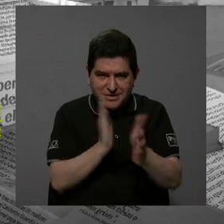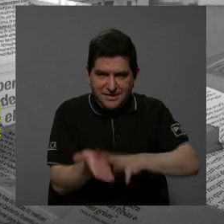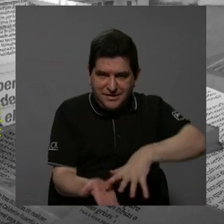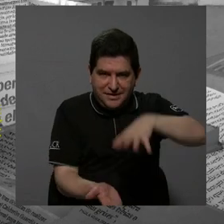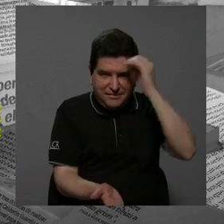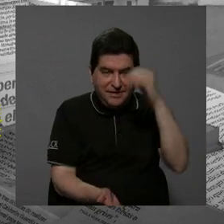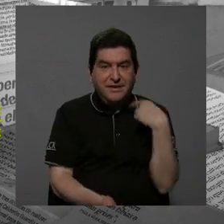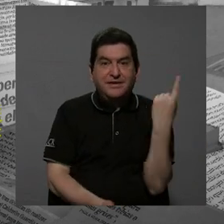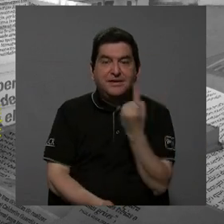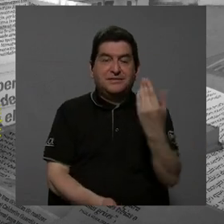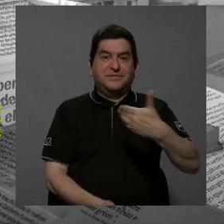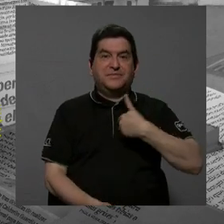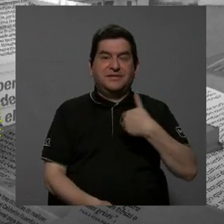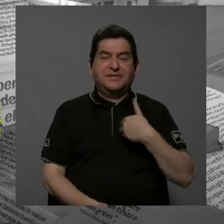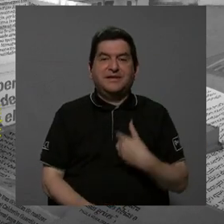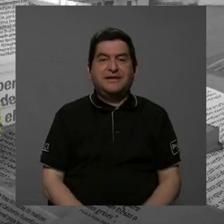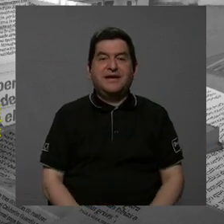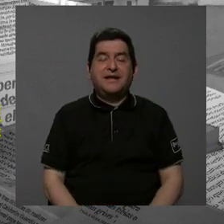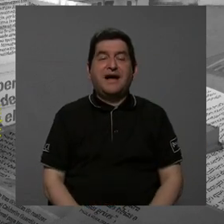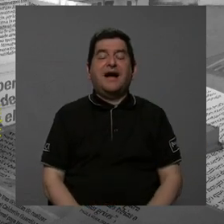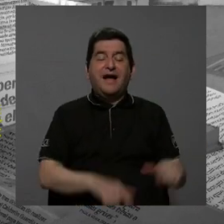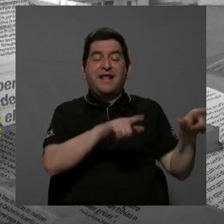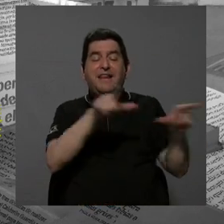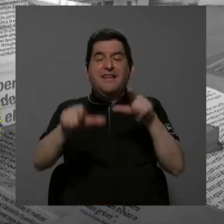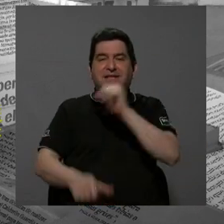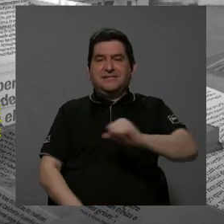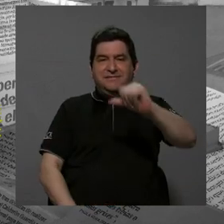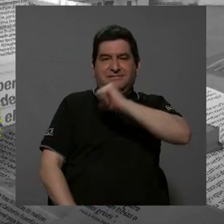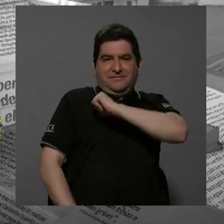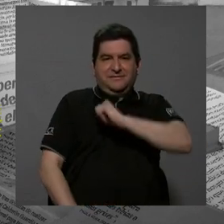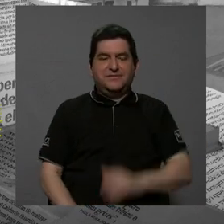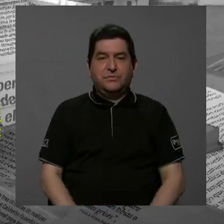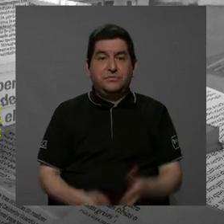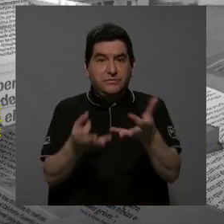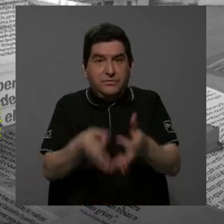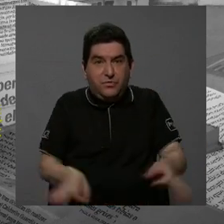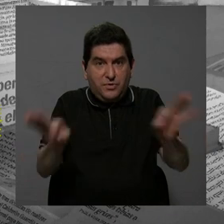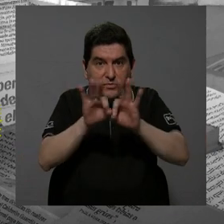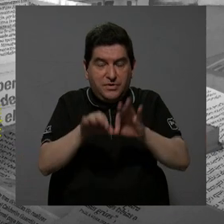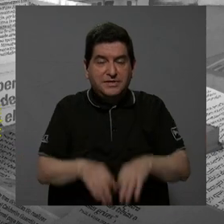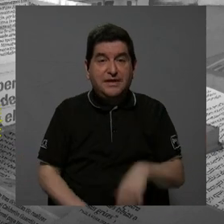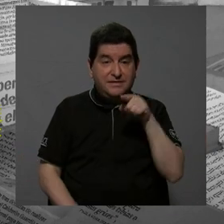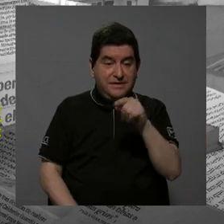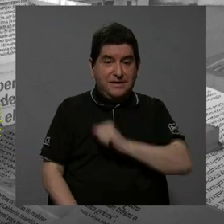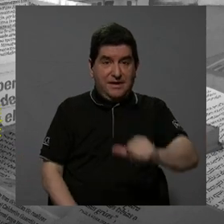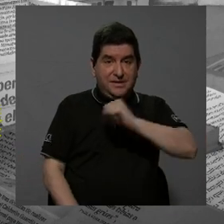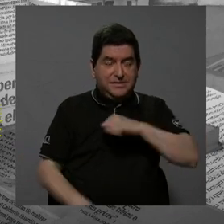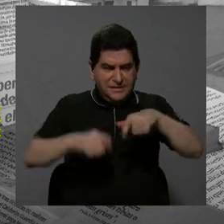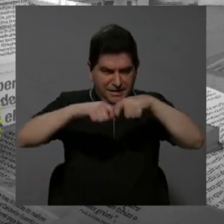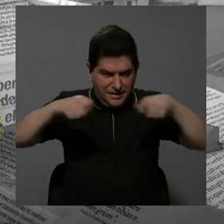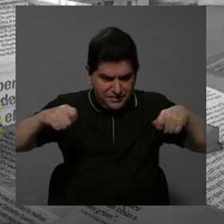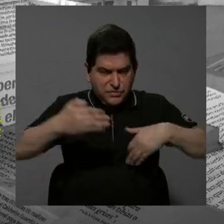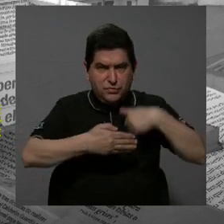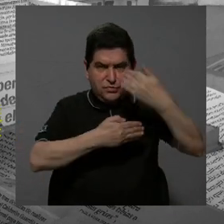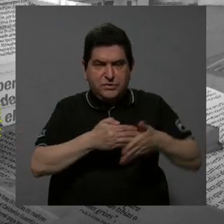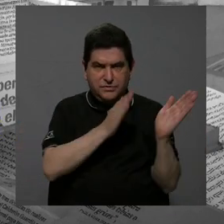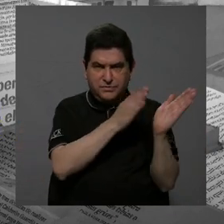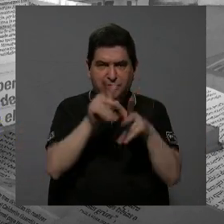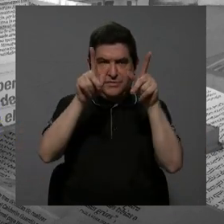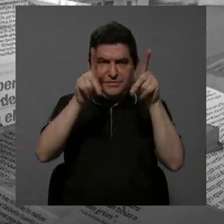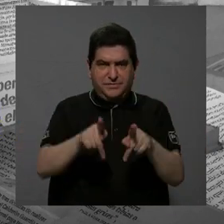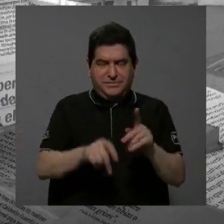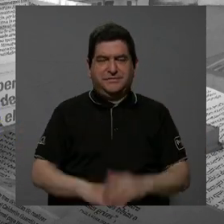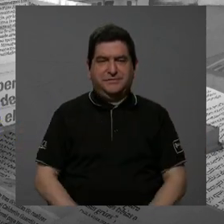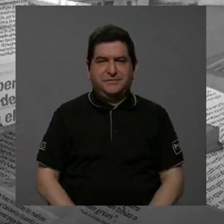aprender siempre y cuando tengamos la disposición para aprender. Entonces, lo más importante es medir esa disposición para luego poder formar a las